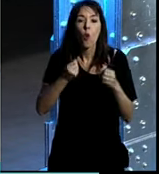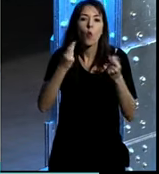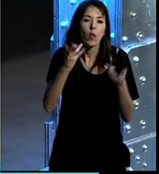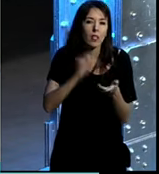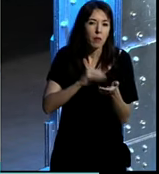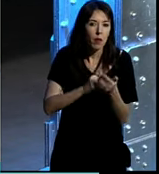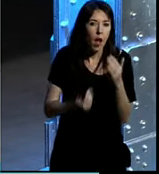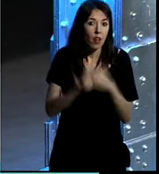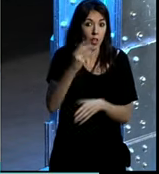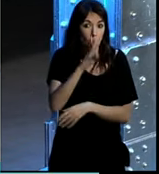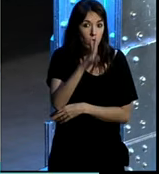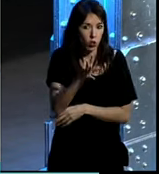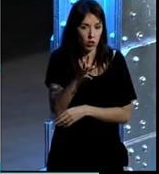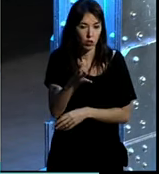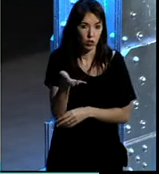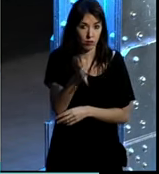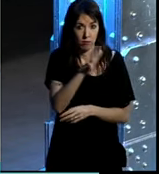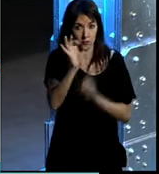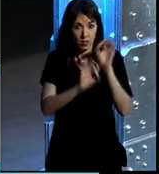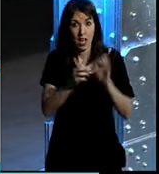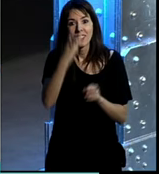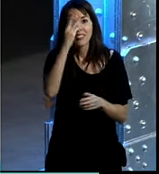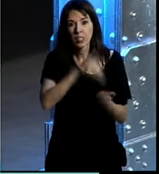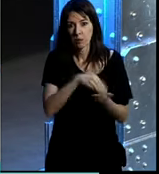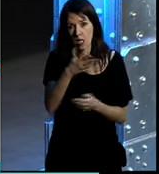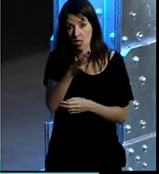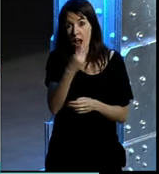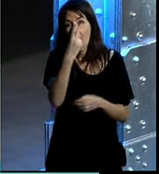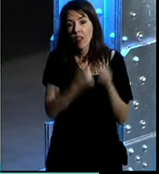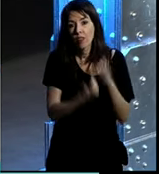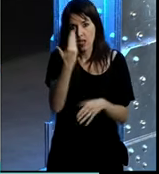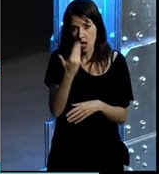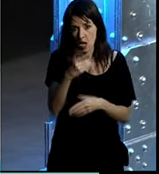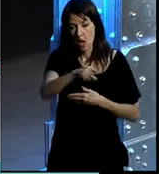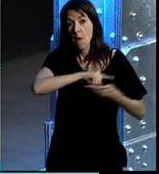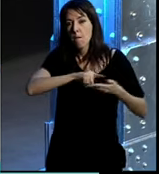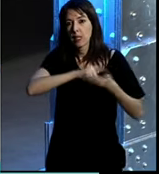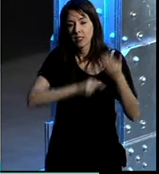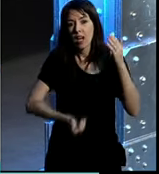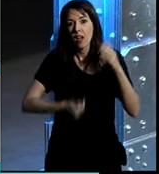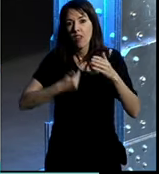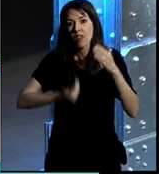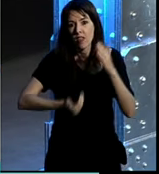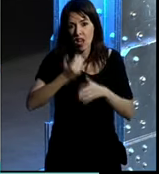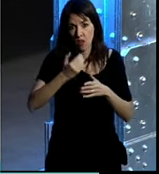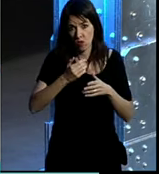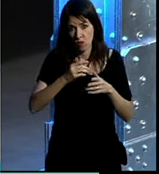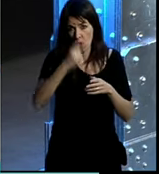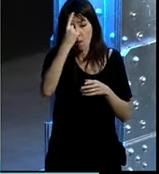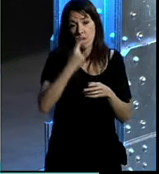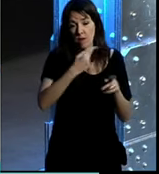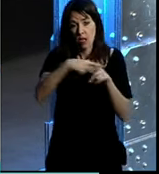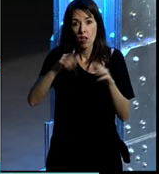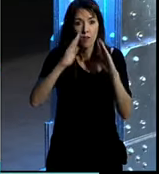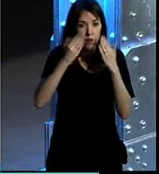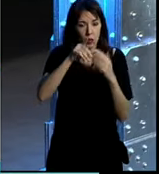al día después de cuatro años pues ahí lo tenéis unos tres mil tres mil mensajes diarios en los distintos perfiles no solamente en